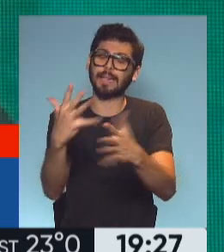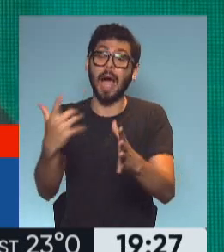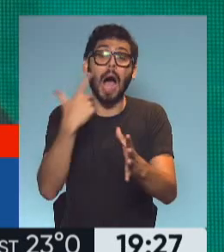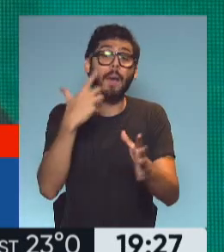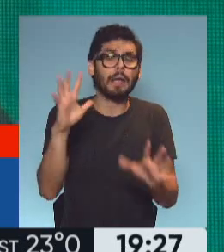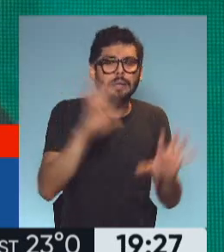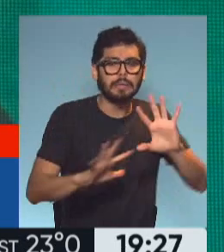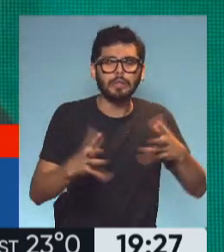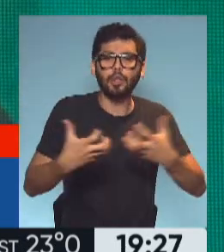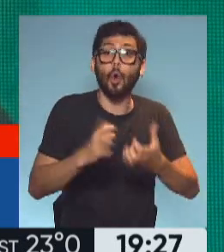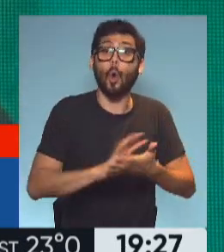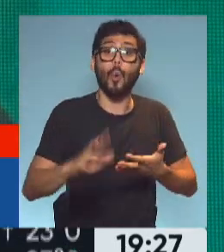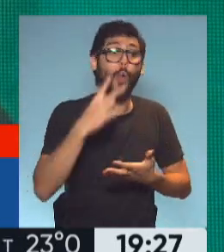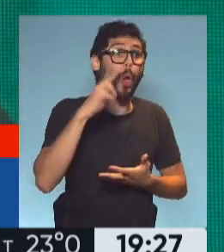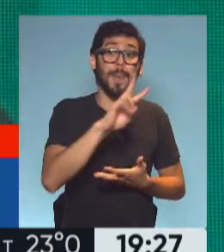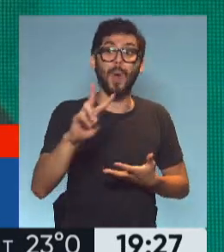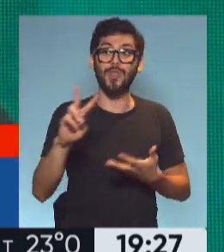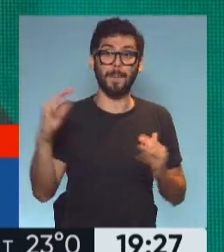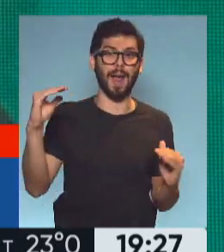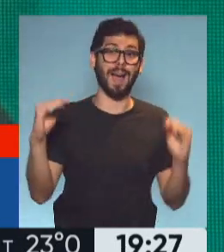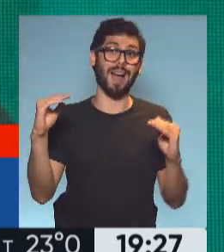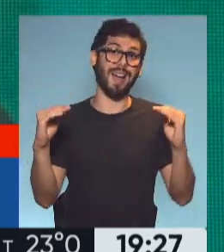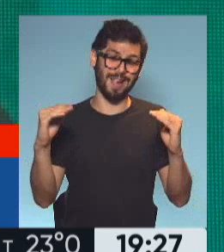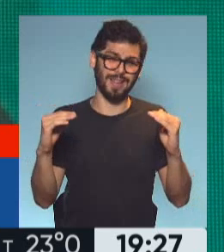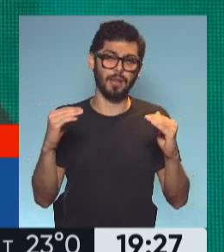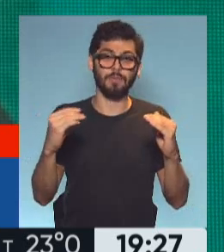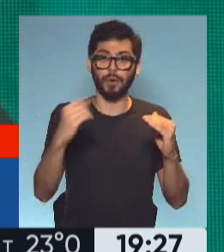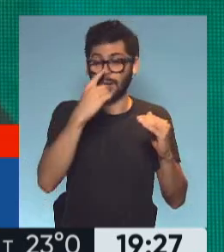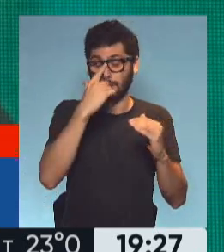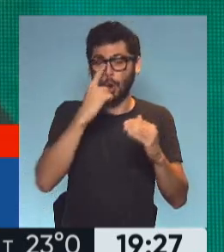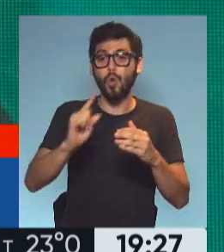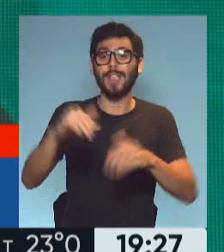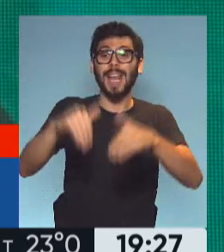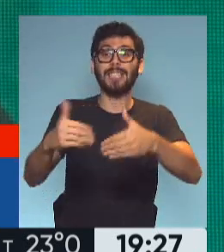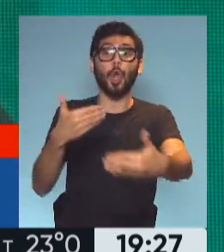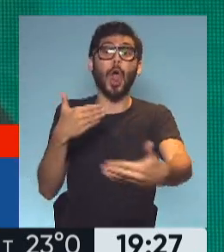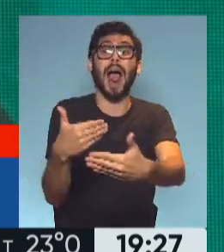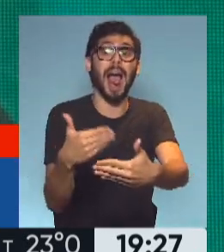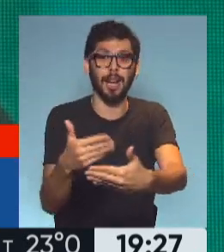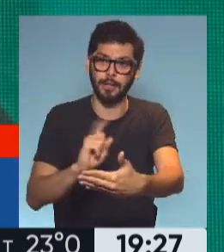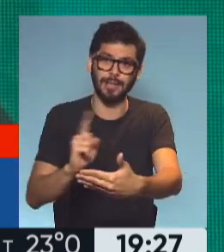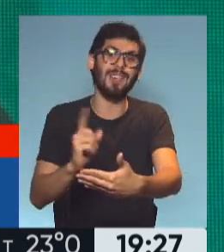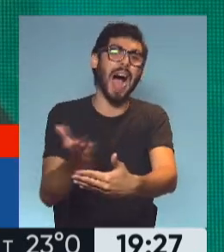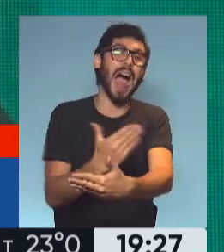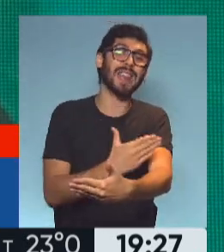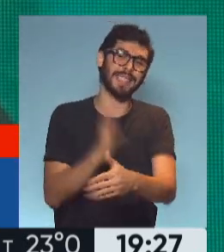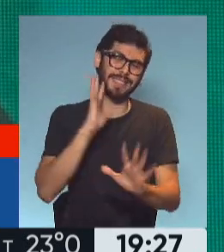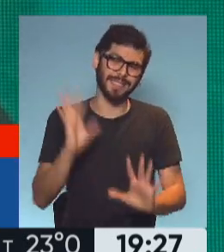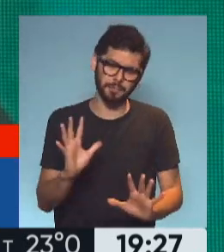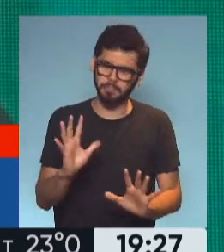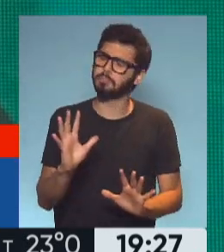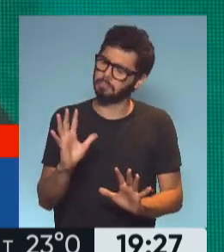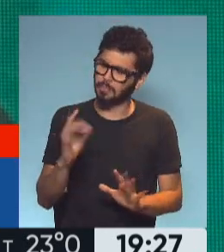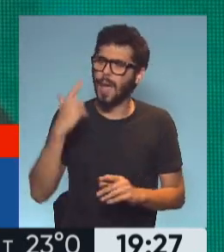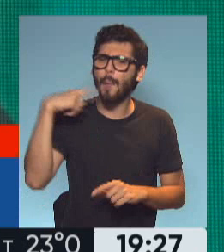ahora, no más adelante, cercano a las elecciones, cosa que también puede impactar en Bolsonaro. Bueno, para la próxima podríamos llegar a